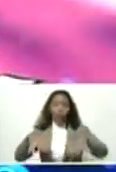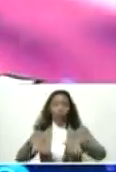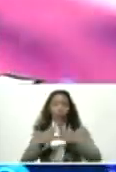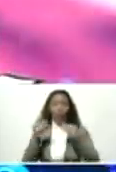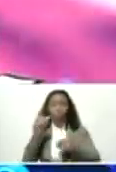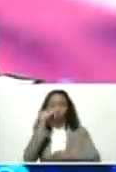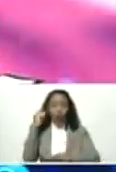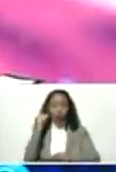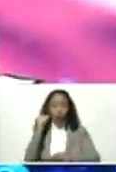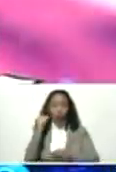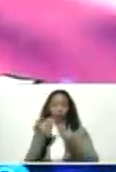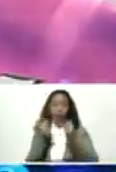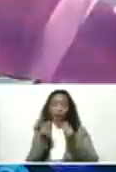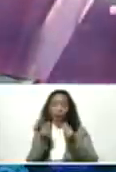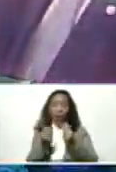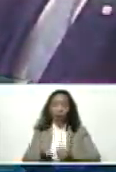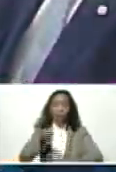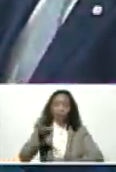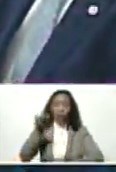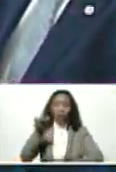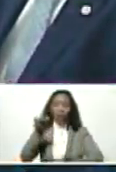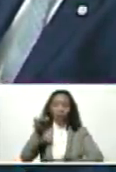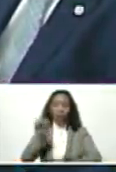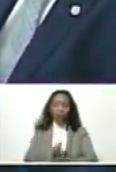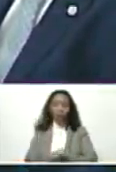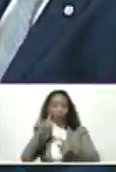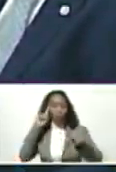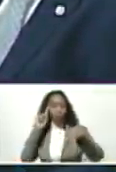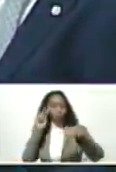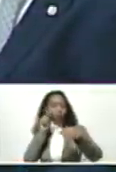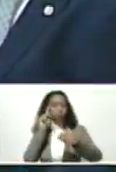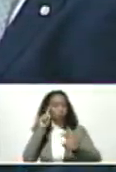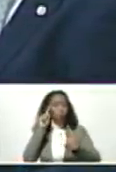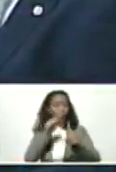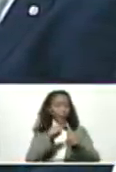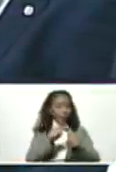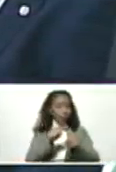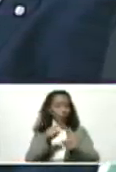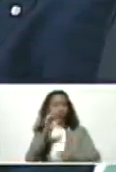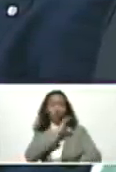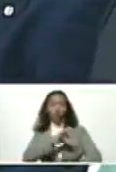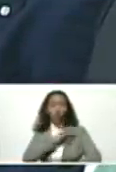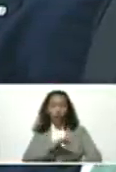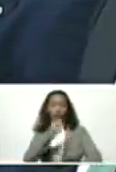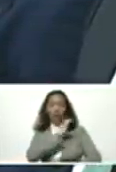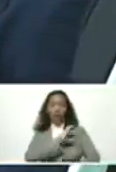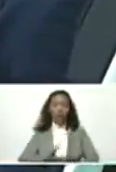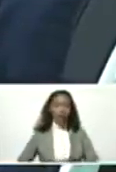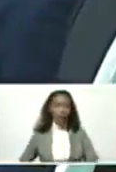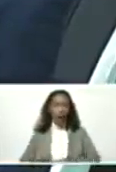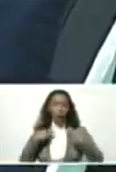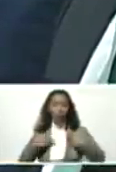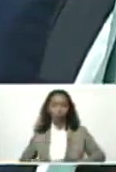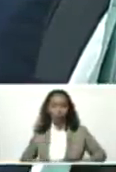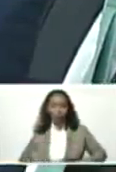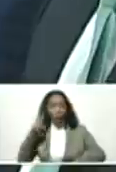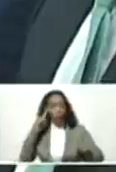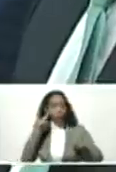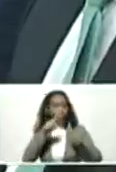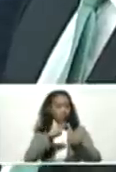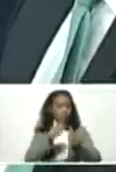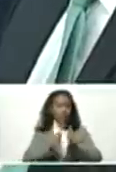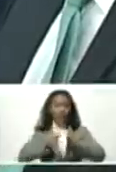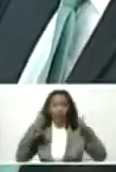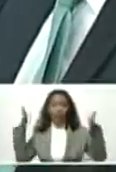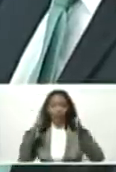Una economía virtuosa, con perspectiva socialista, cristiana, humanista, con perspectiva grande.